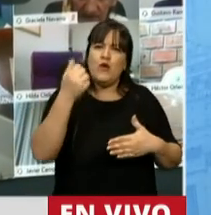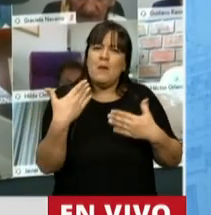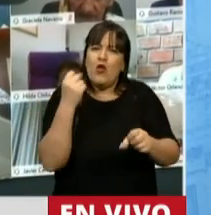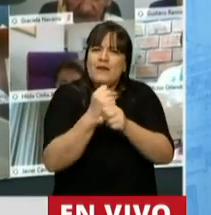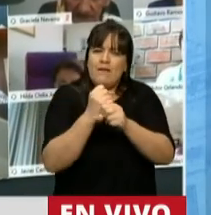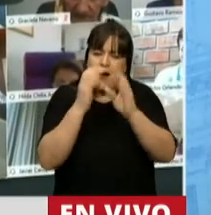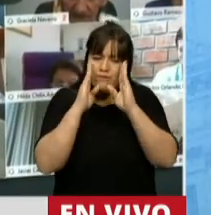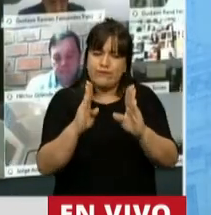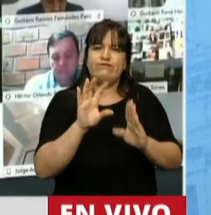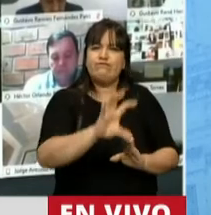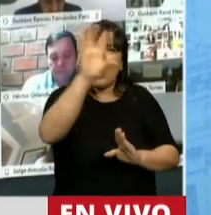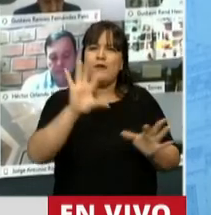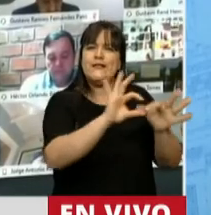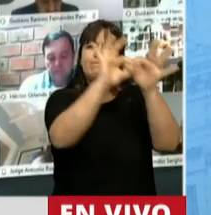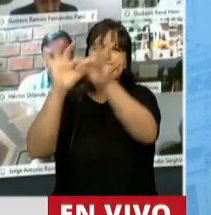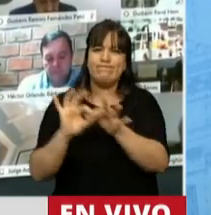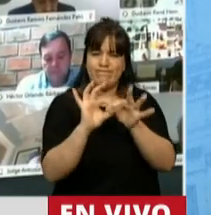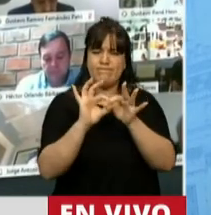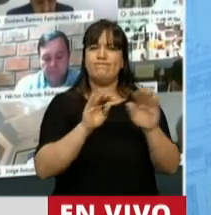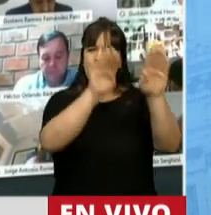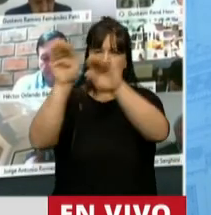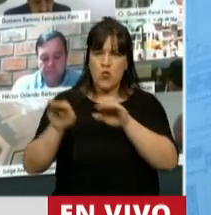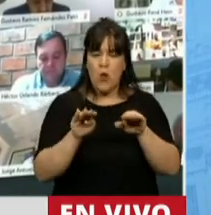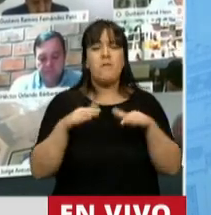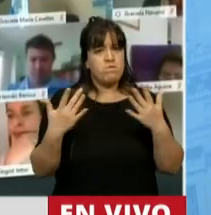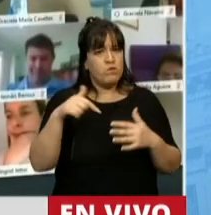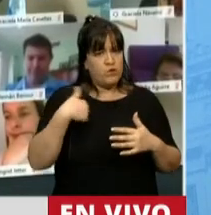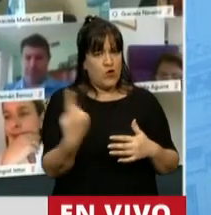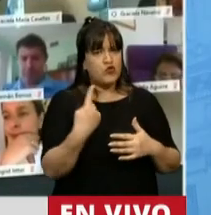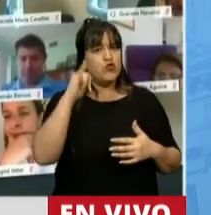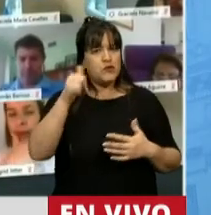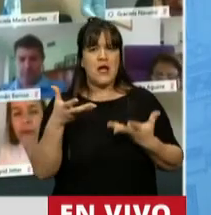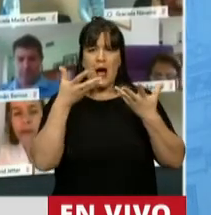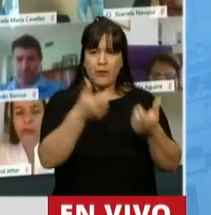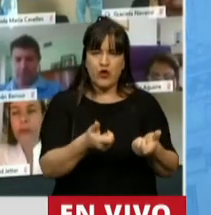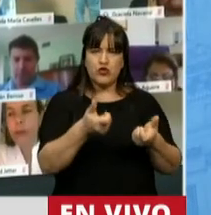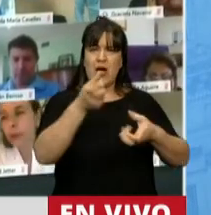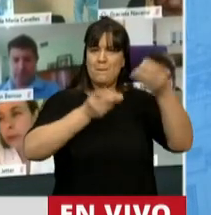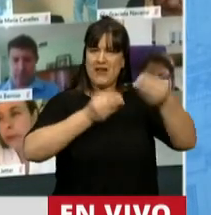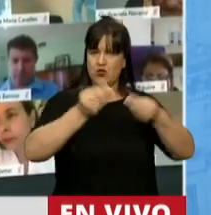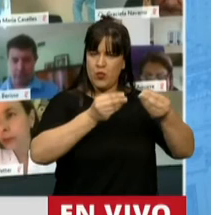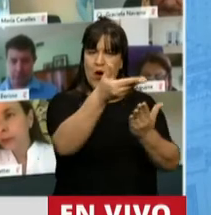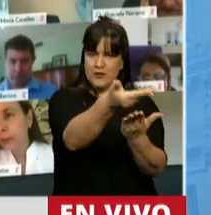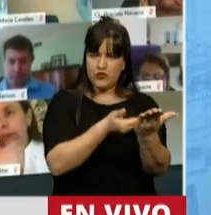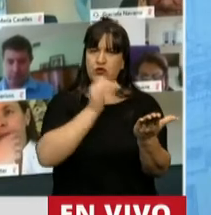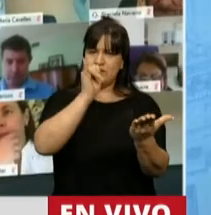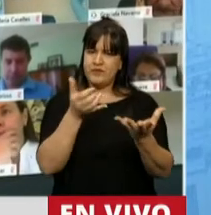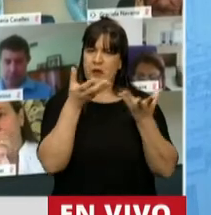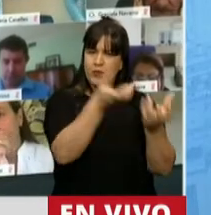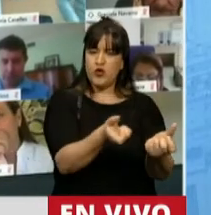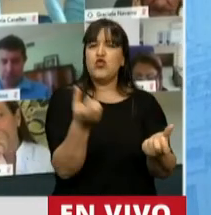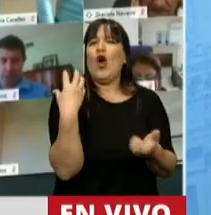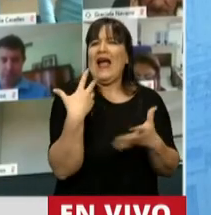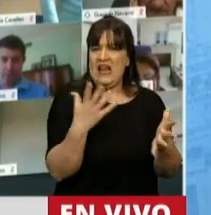ese sentido. Es por ello, Presidente, que vamos a acompañar el presupuesto en general,